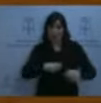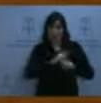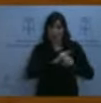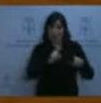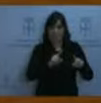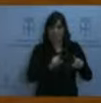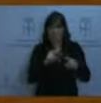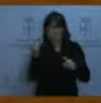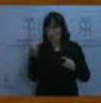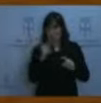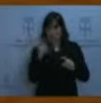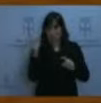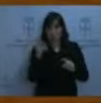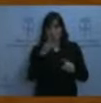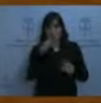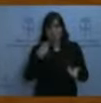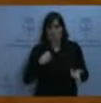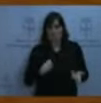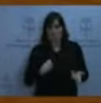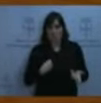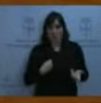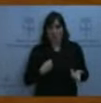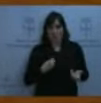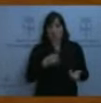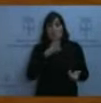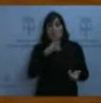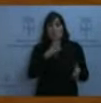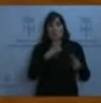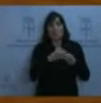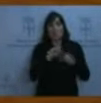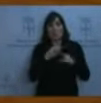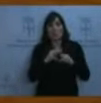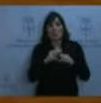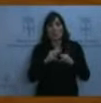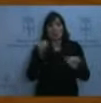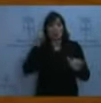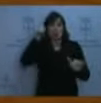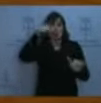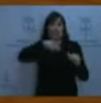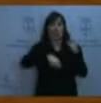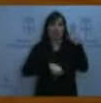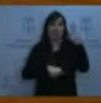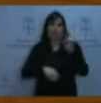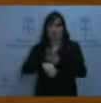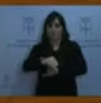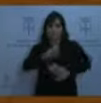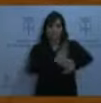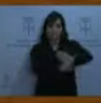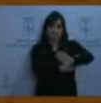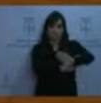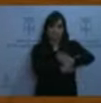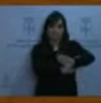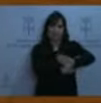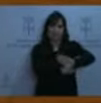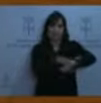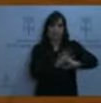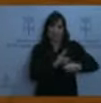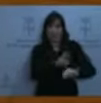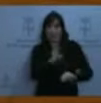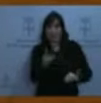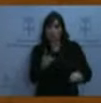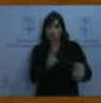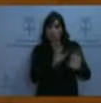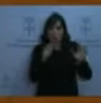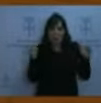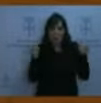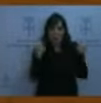Ha habido un bipartidismo que en vez de poner pie en paré en asuntos importantes como este, porque miren, les voy a decir una cosa, este es un